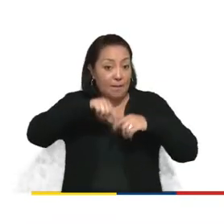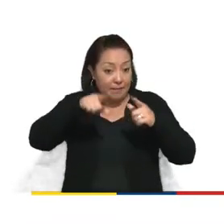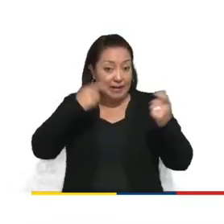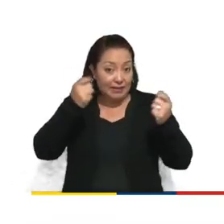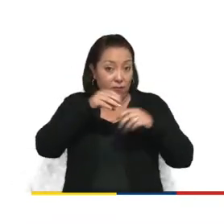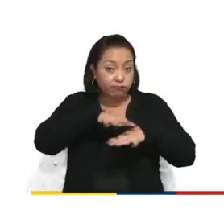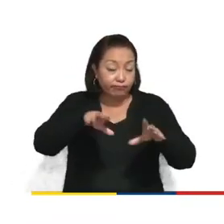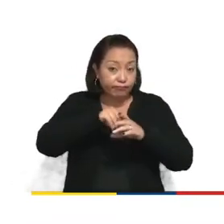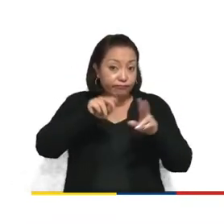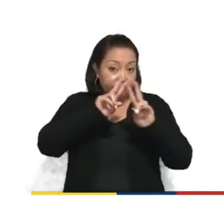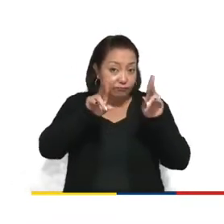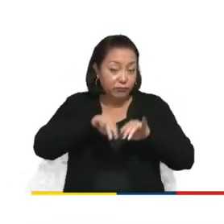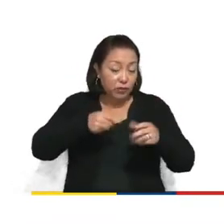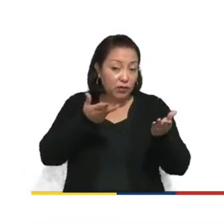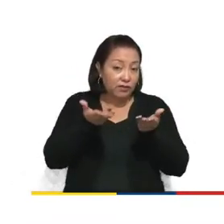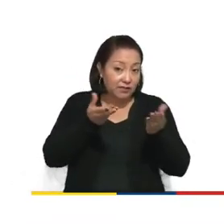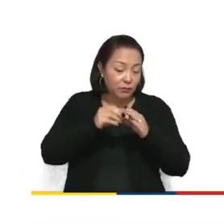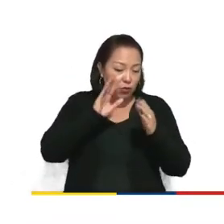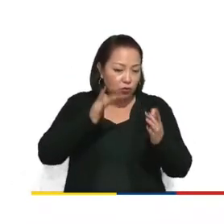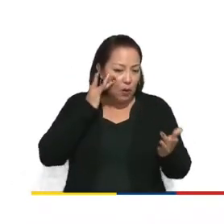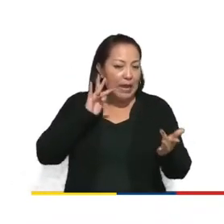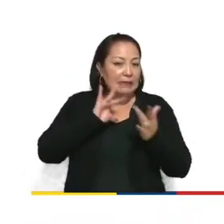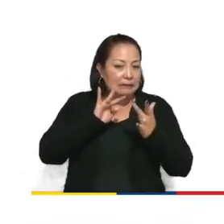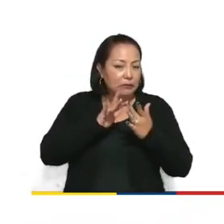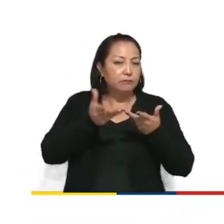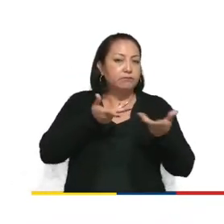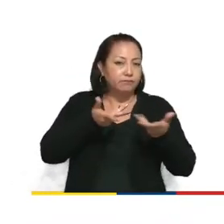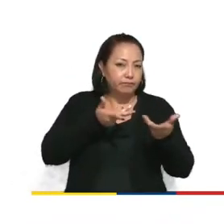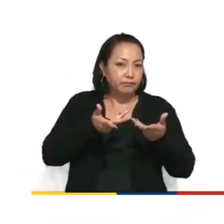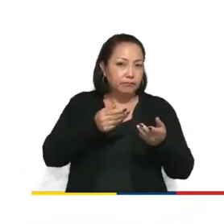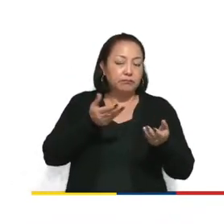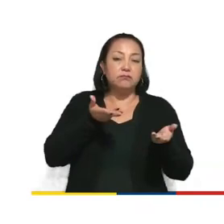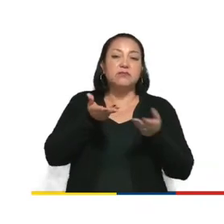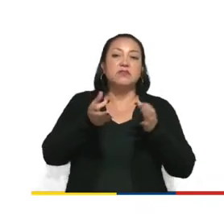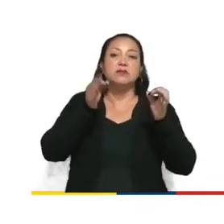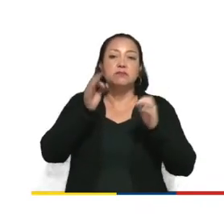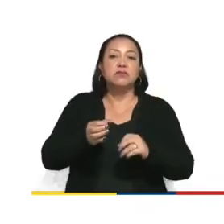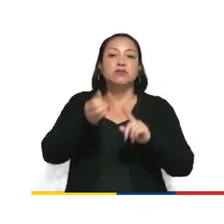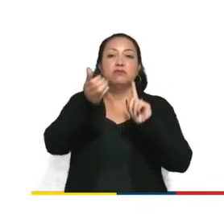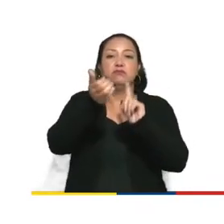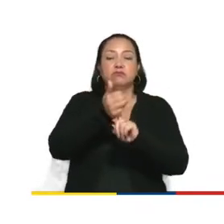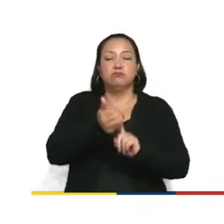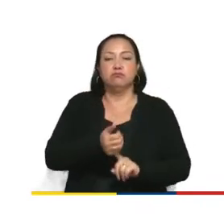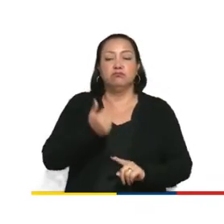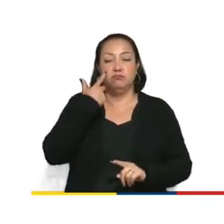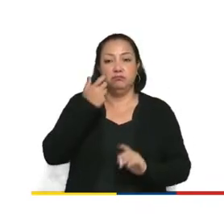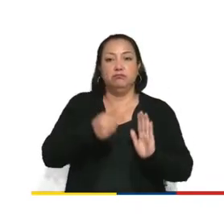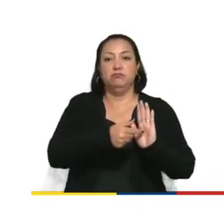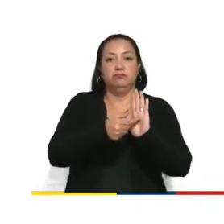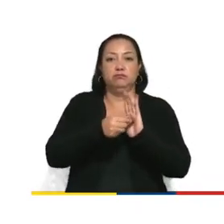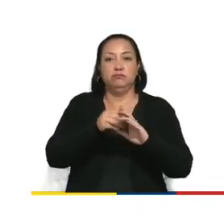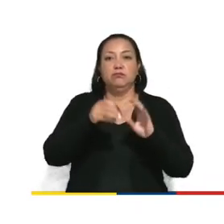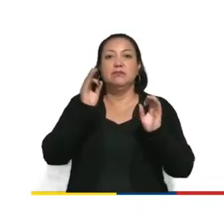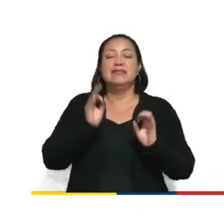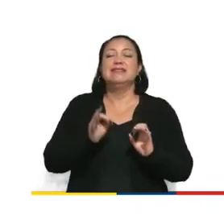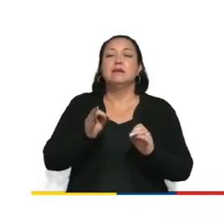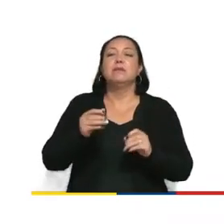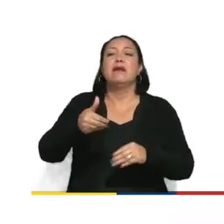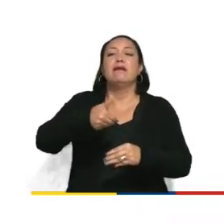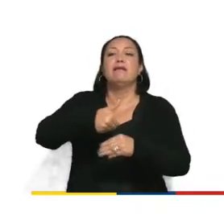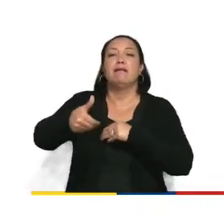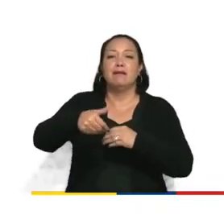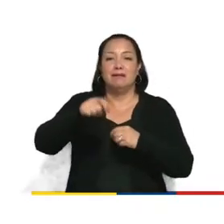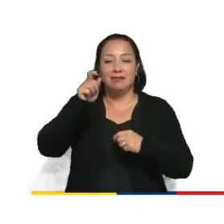para que el servicio que ofrece la aplicación sea identificable. Ellos siempre exigen que los